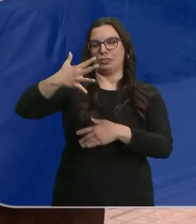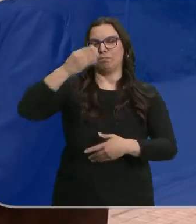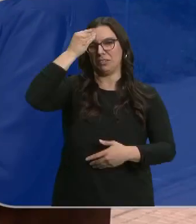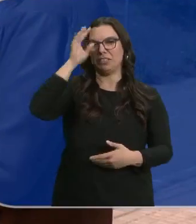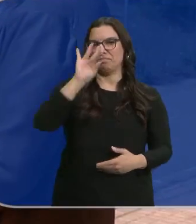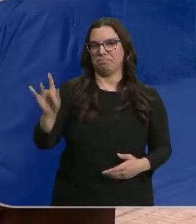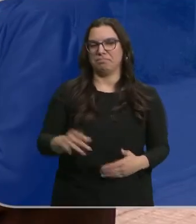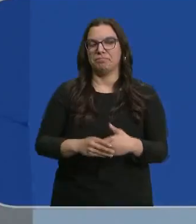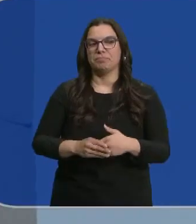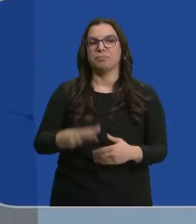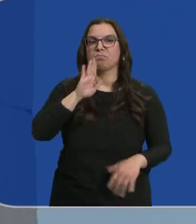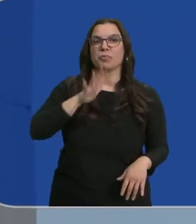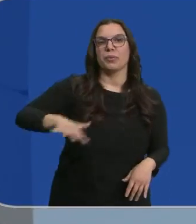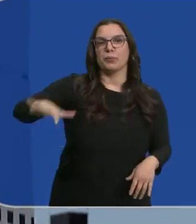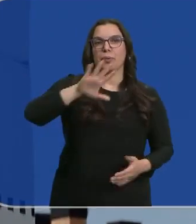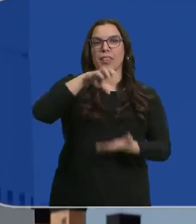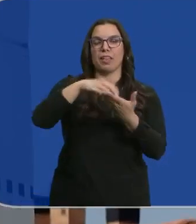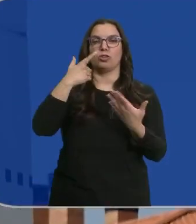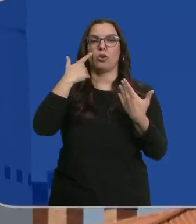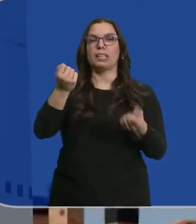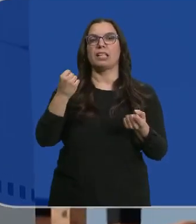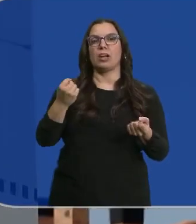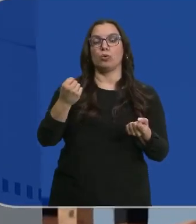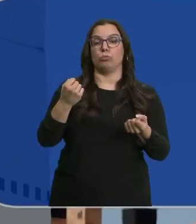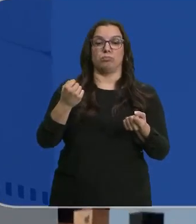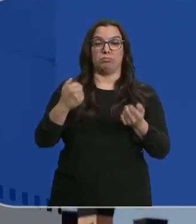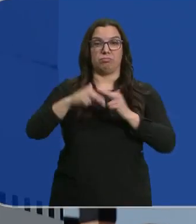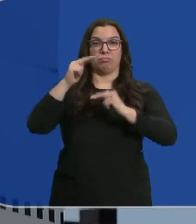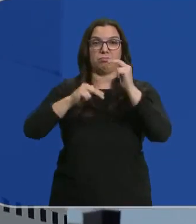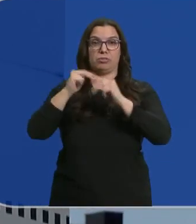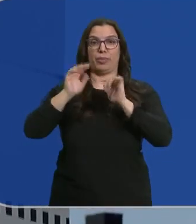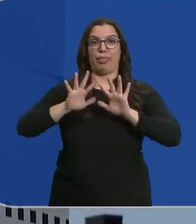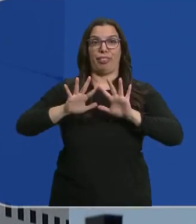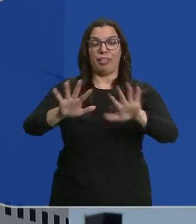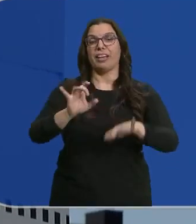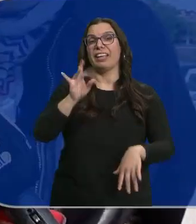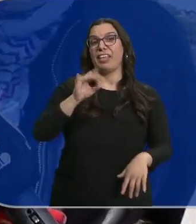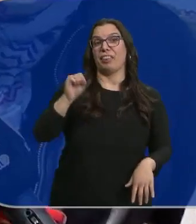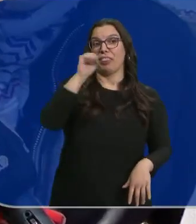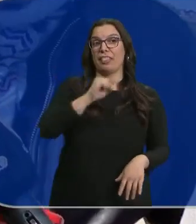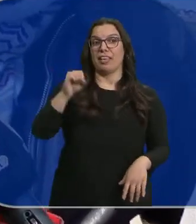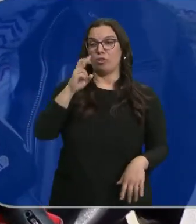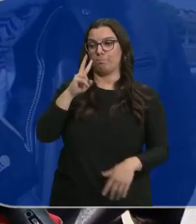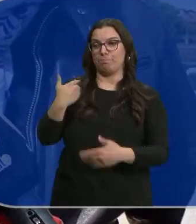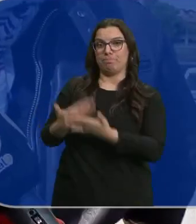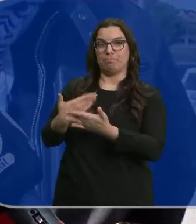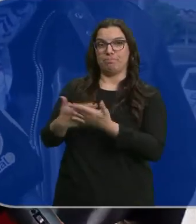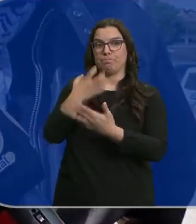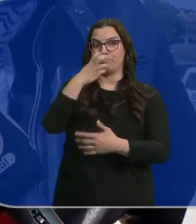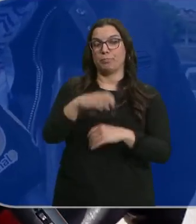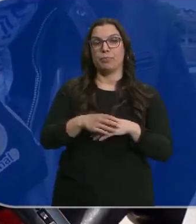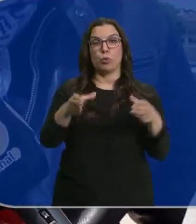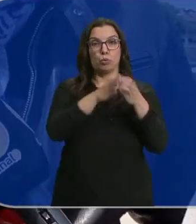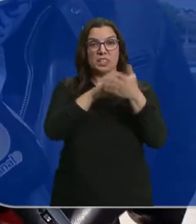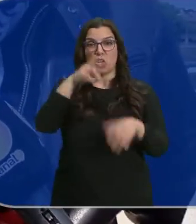El escenario, la parcela del Centro de Salud Soria Norte sin construir desde hace más de 15 años para denunciar. Una junta de Castilla y León